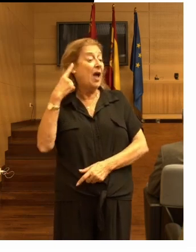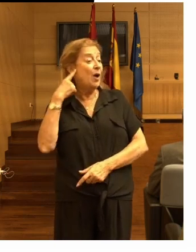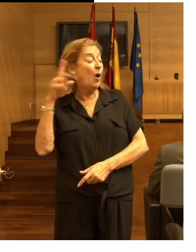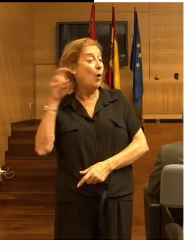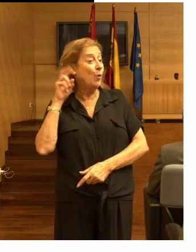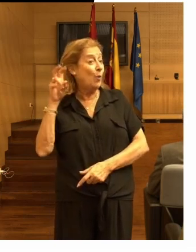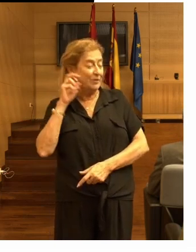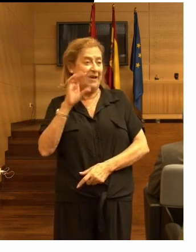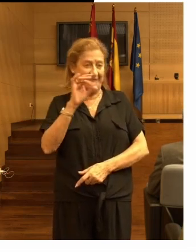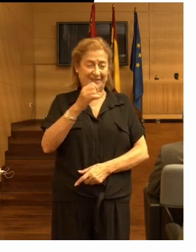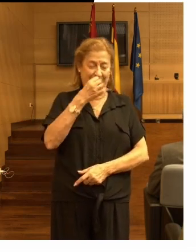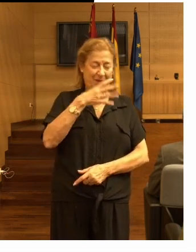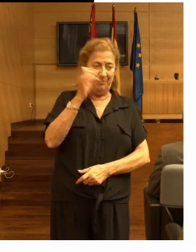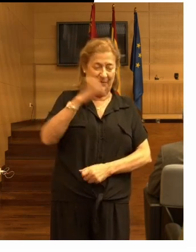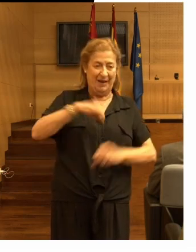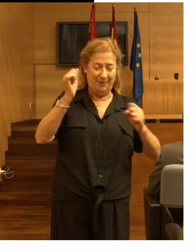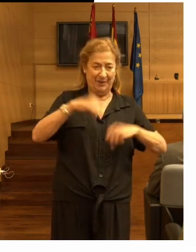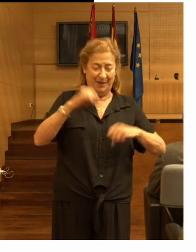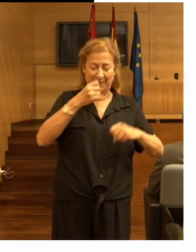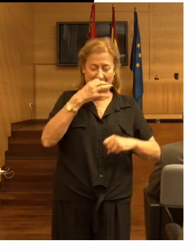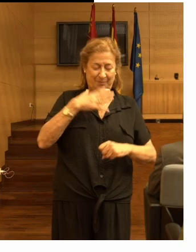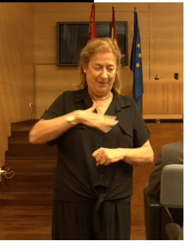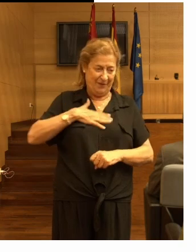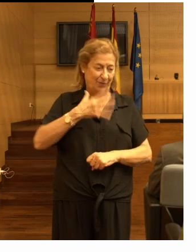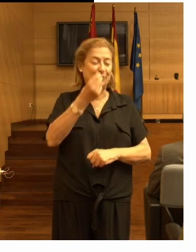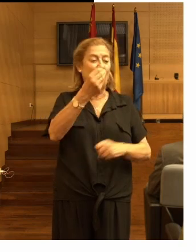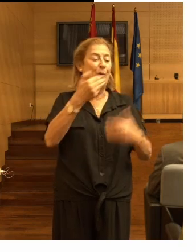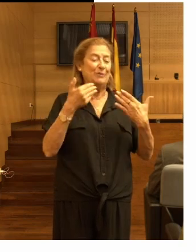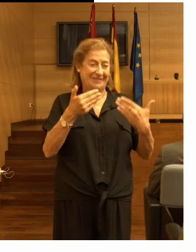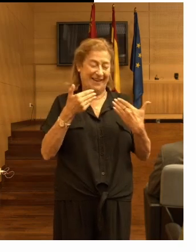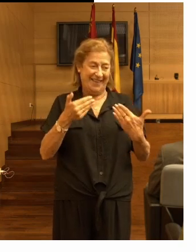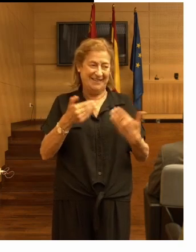Sí, vale, bien Estupendo pues muchísimas gracias